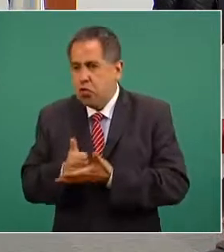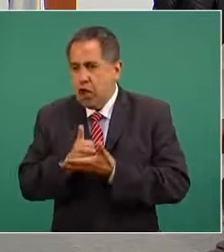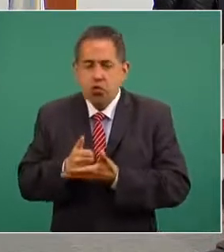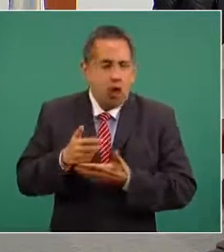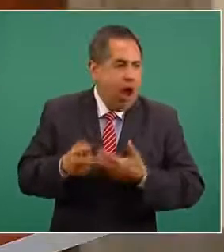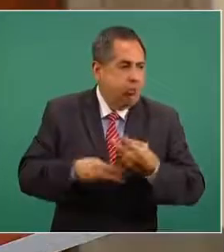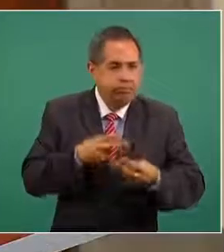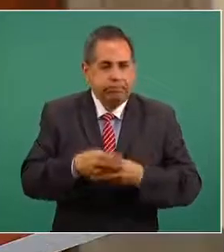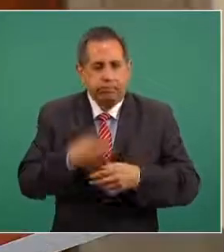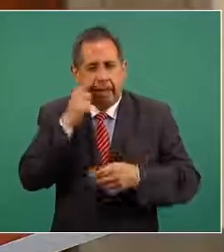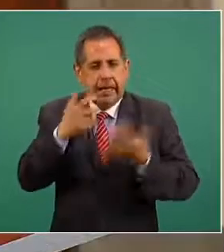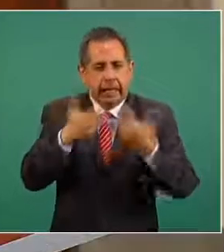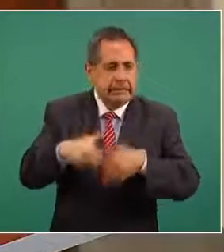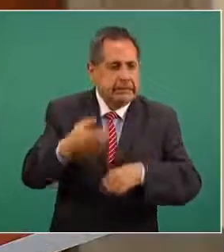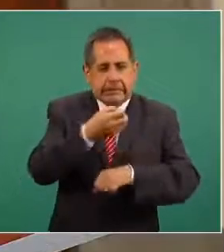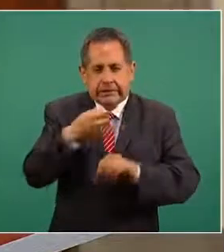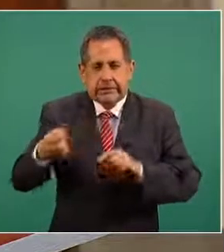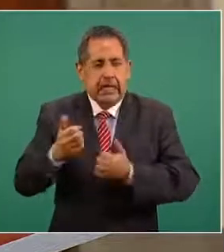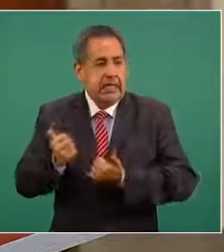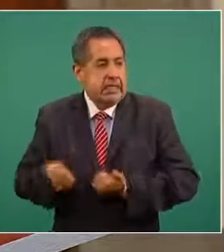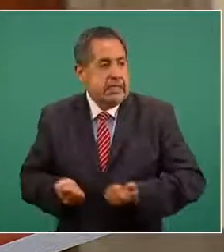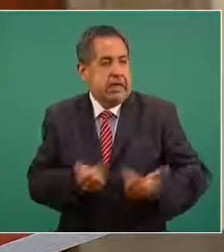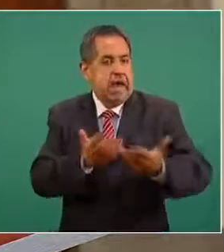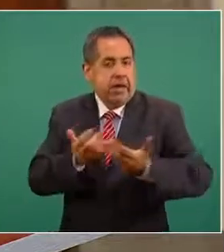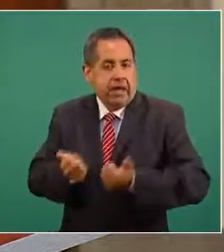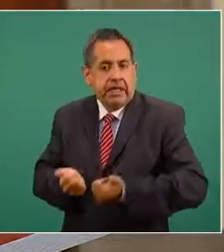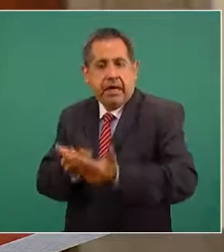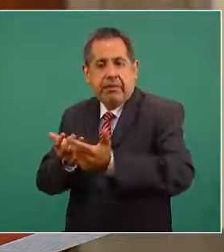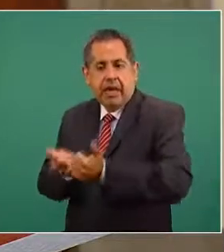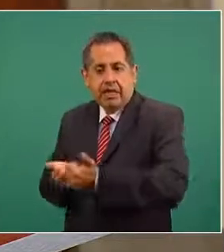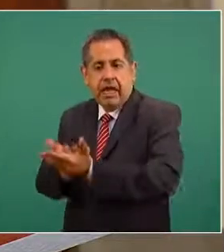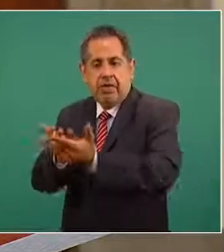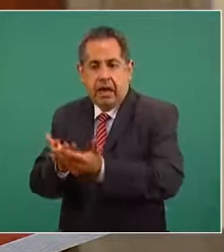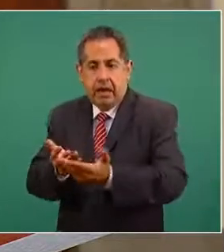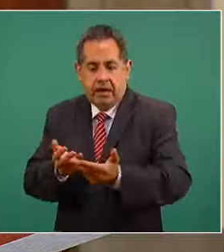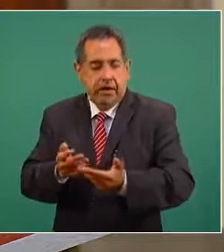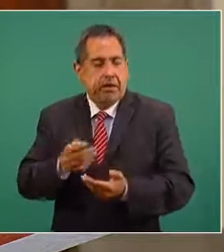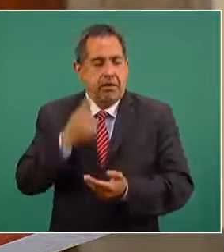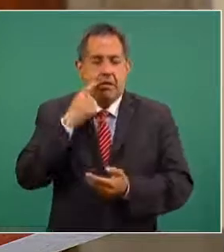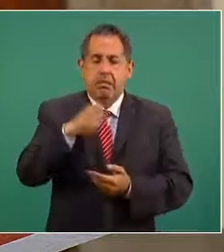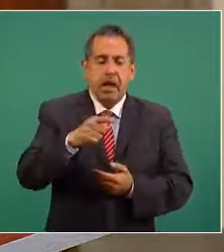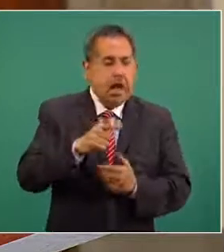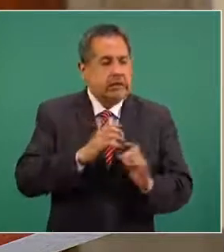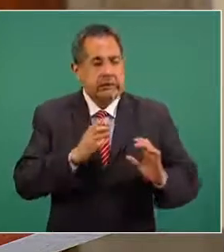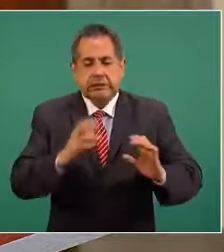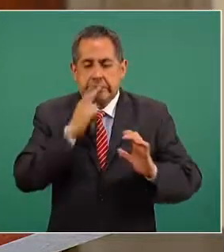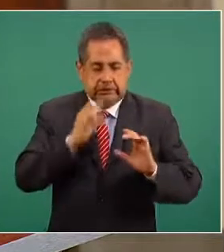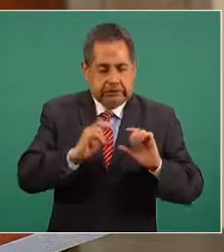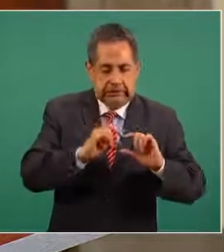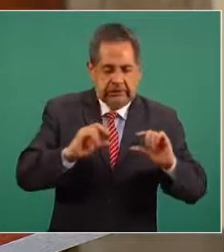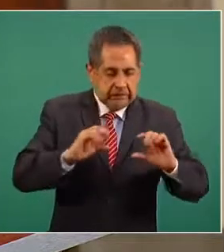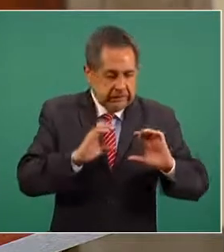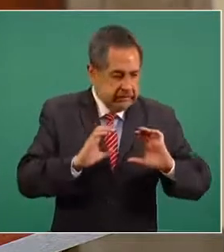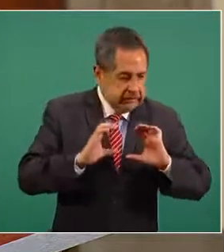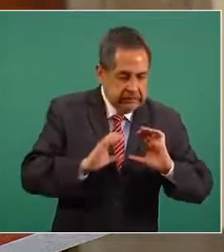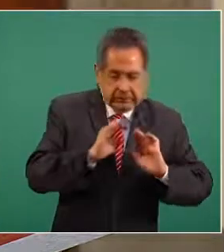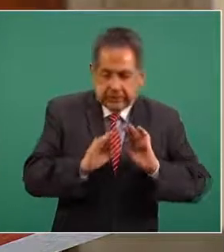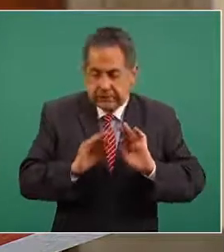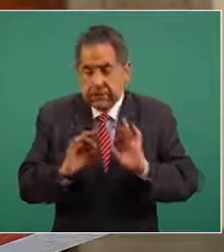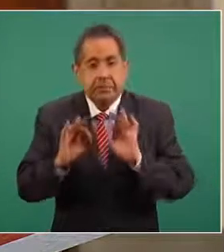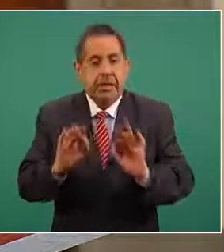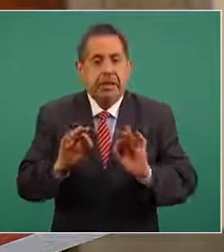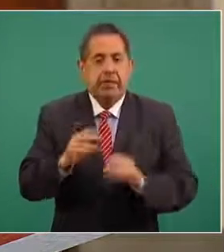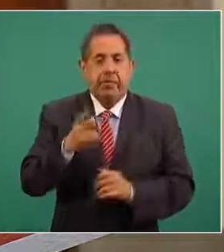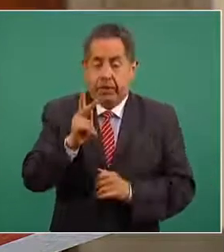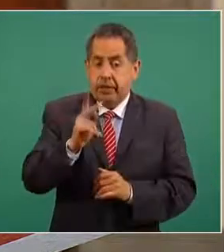en la logística en la transportación en el cuidado de las vacunas pero